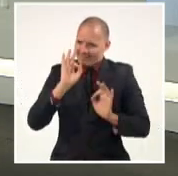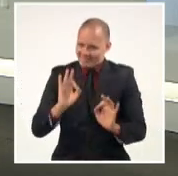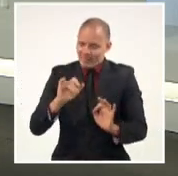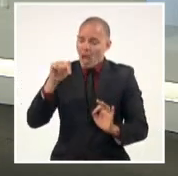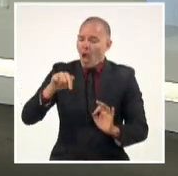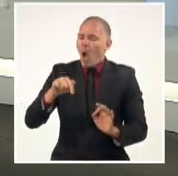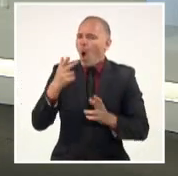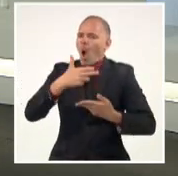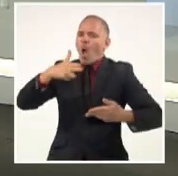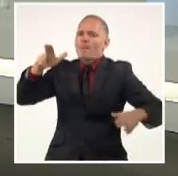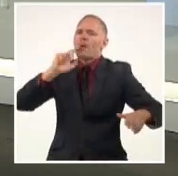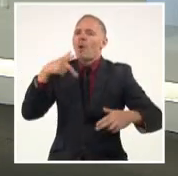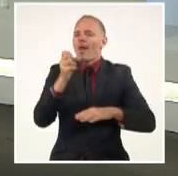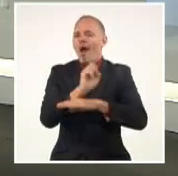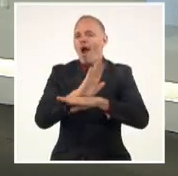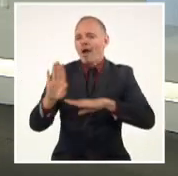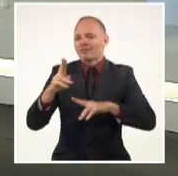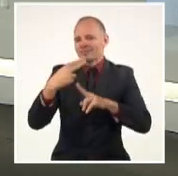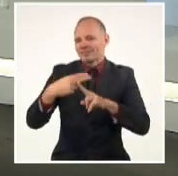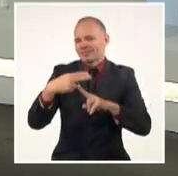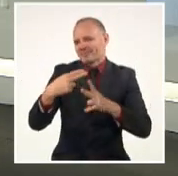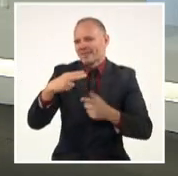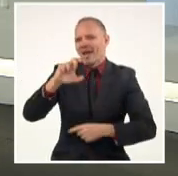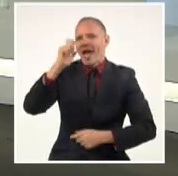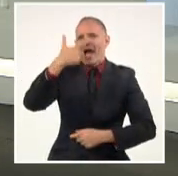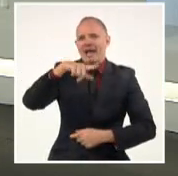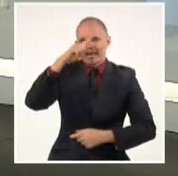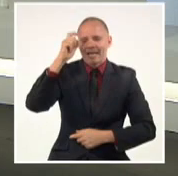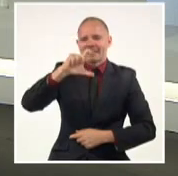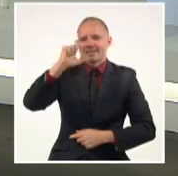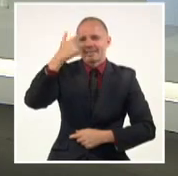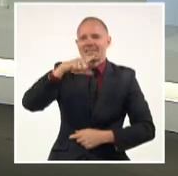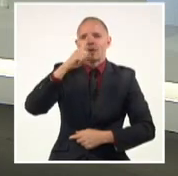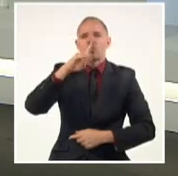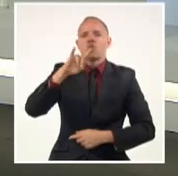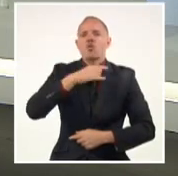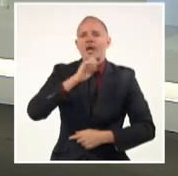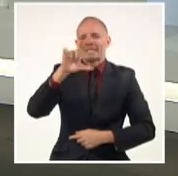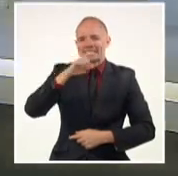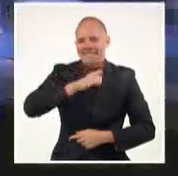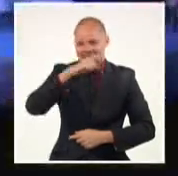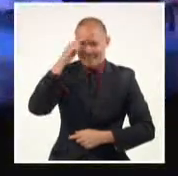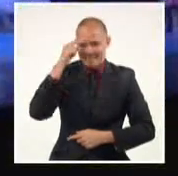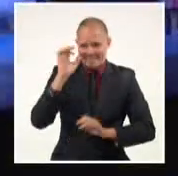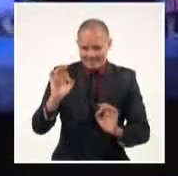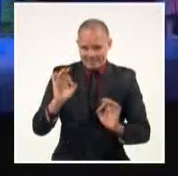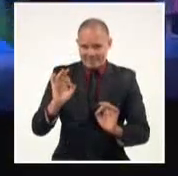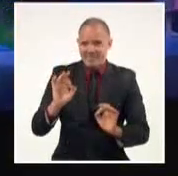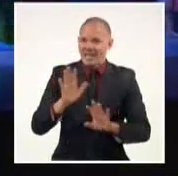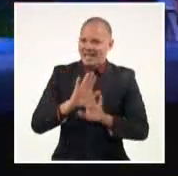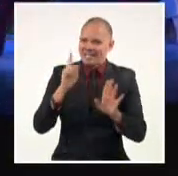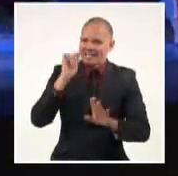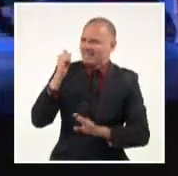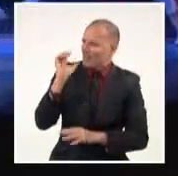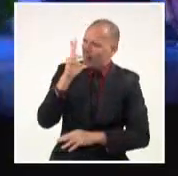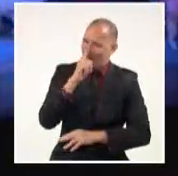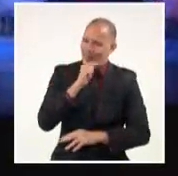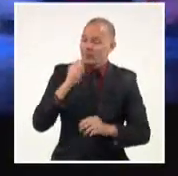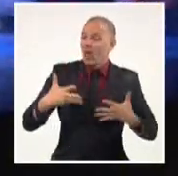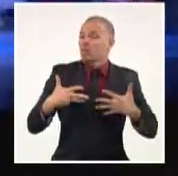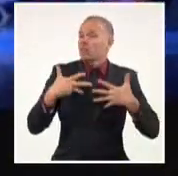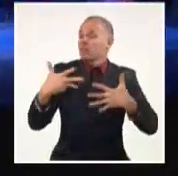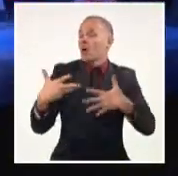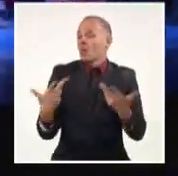función este primero de enero al aniversario sesenta y cinco del triunfo de la revolución. El clásico cascanueces en la